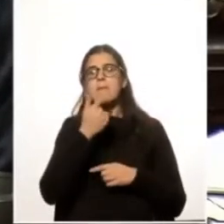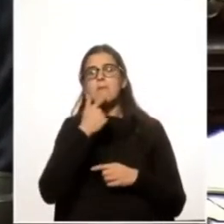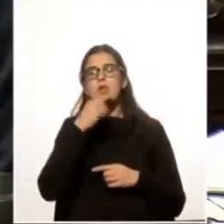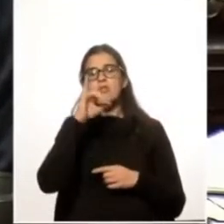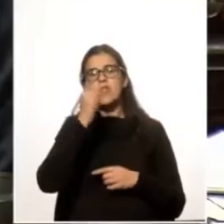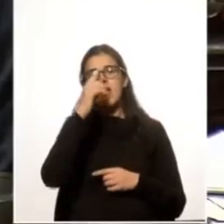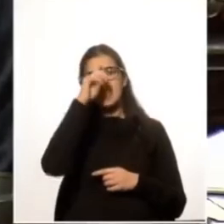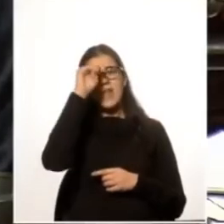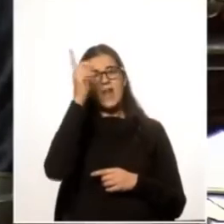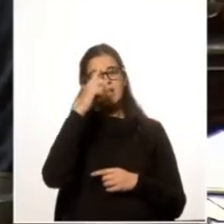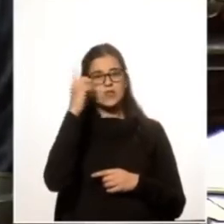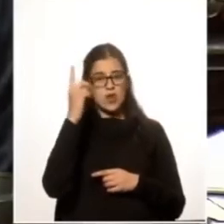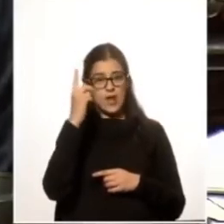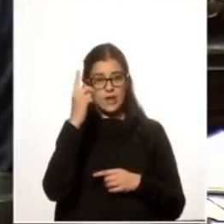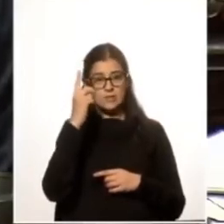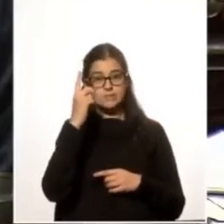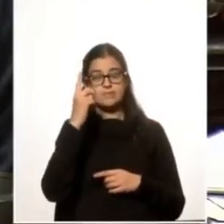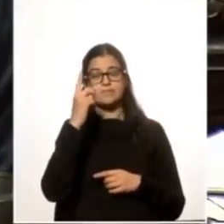internacional.